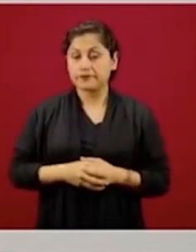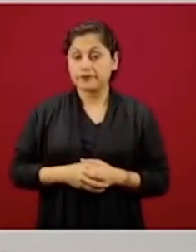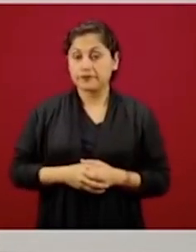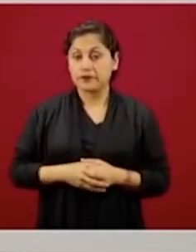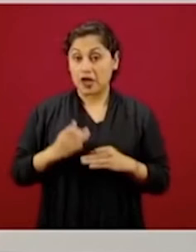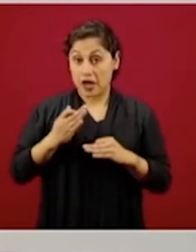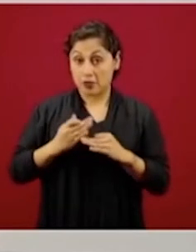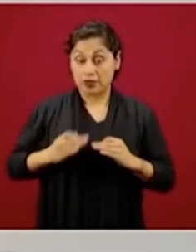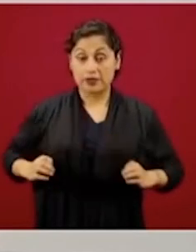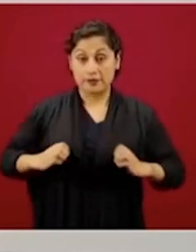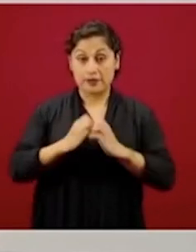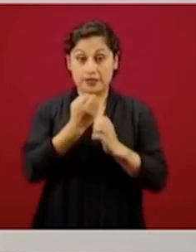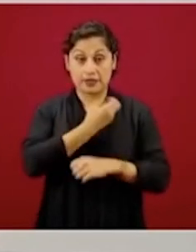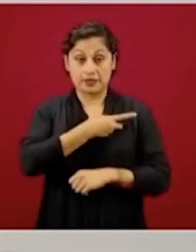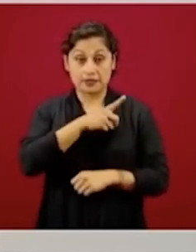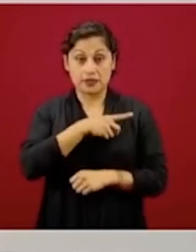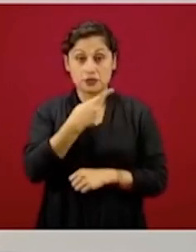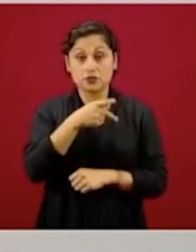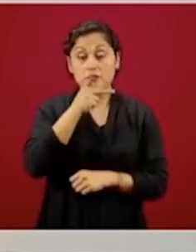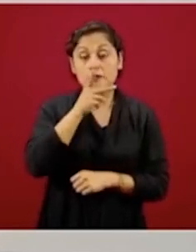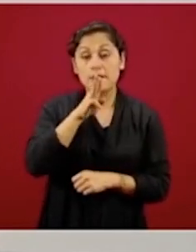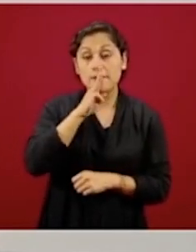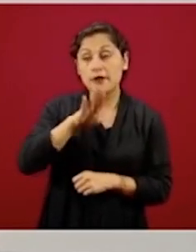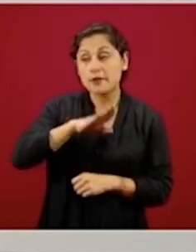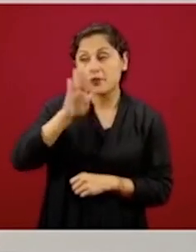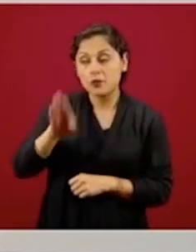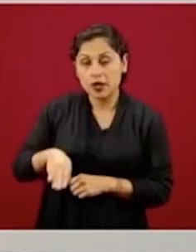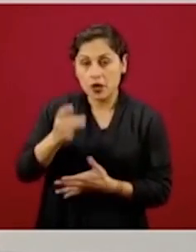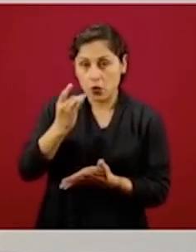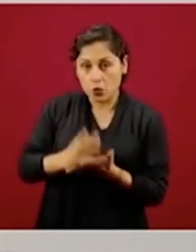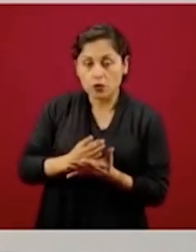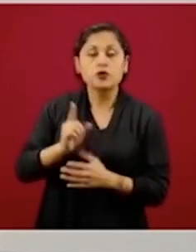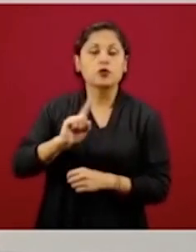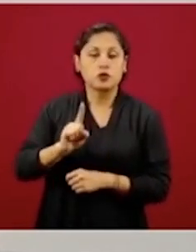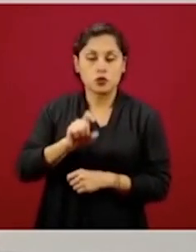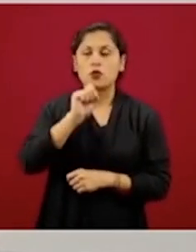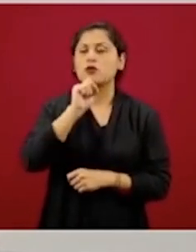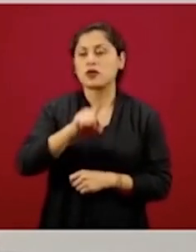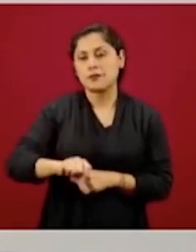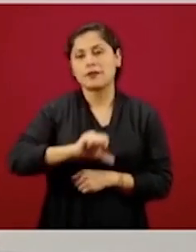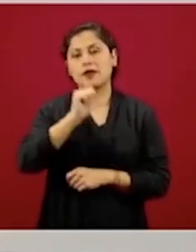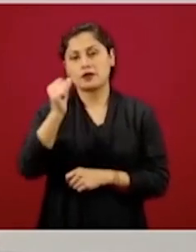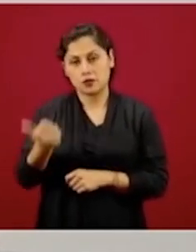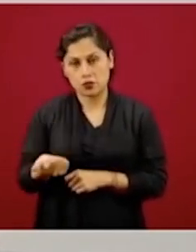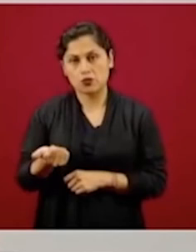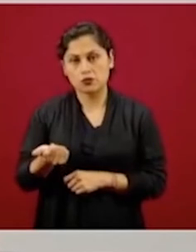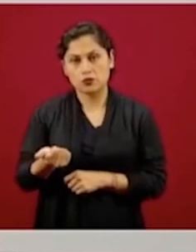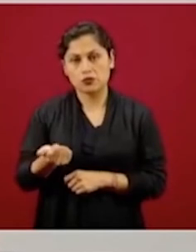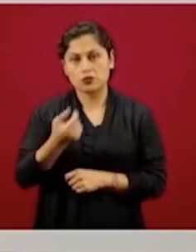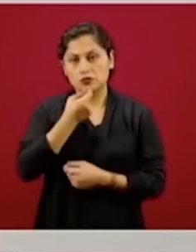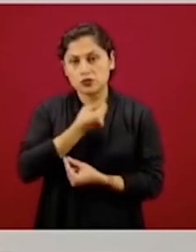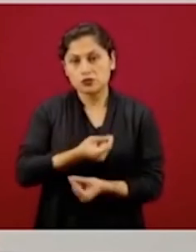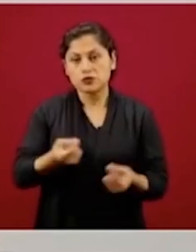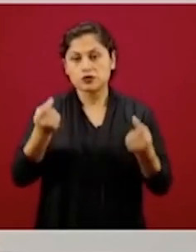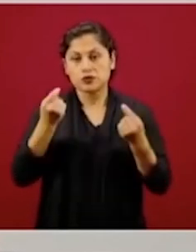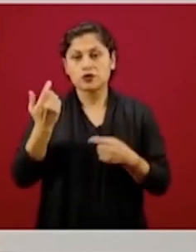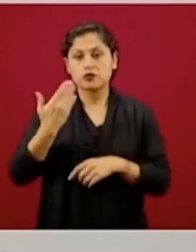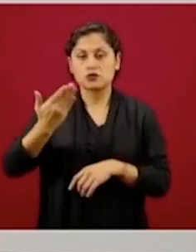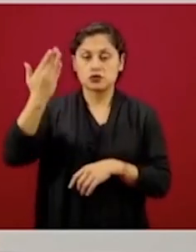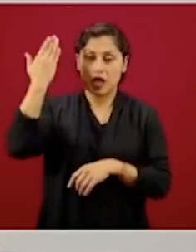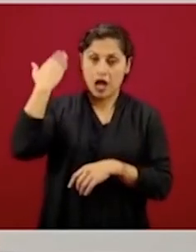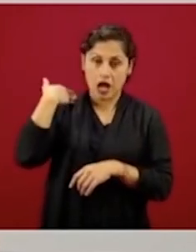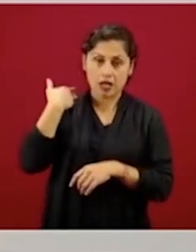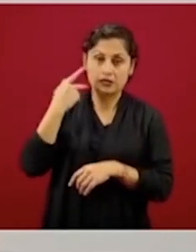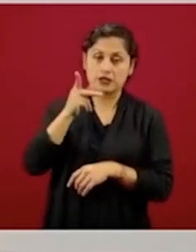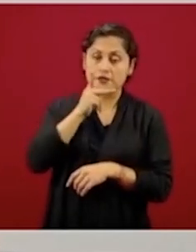en esta emergencia sanitaria por la pandemia, sino quienes han estado, perdieron la vida